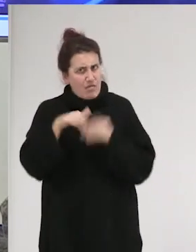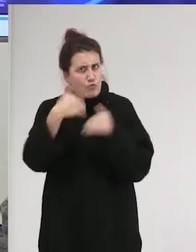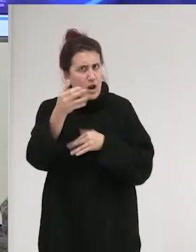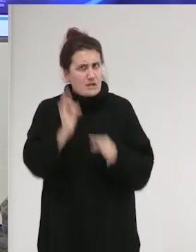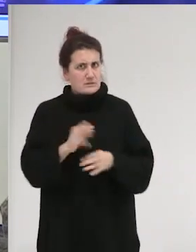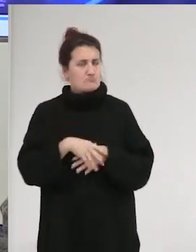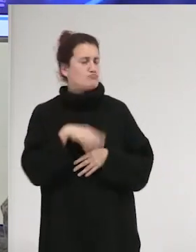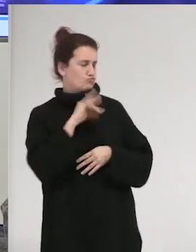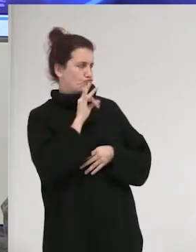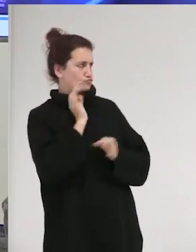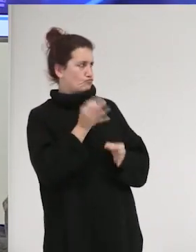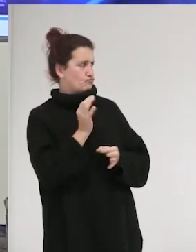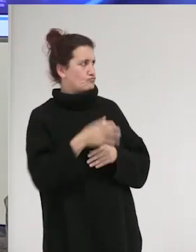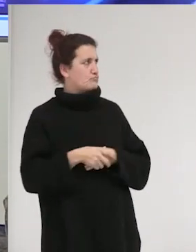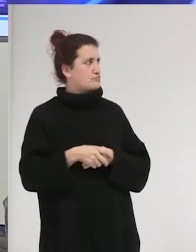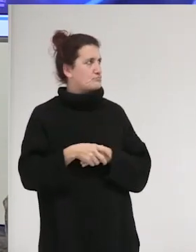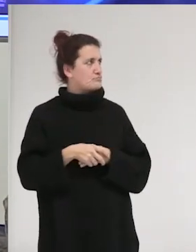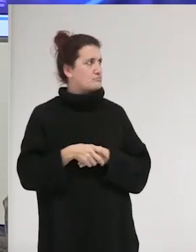sí, sí, sí